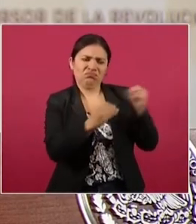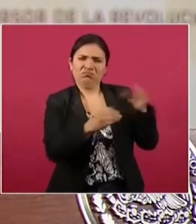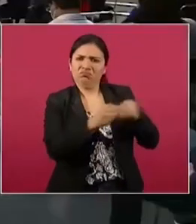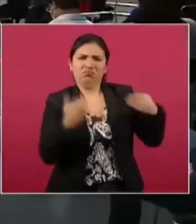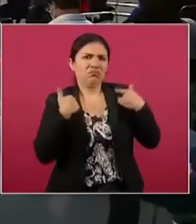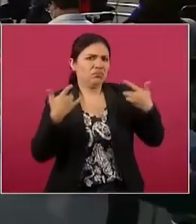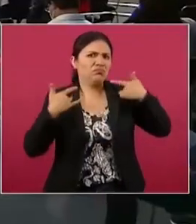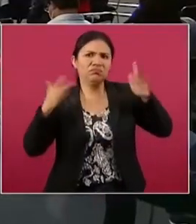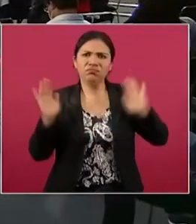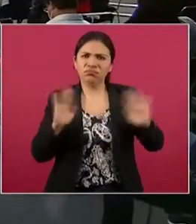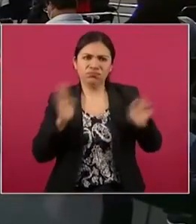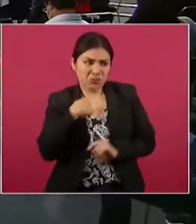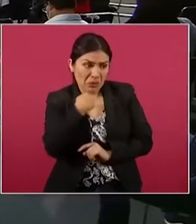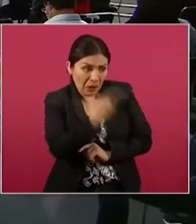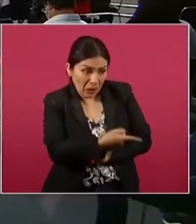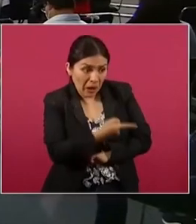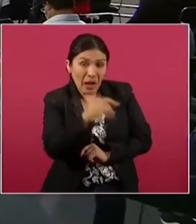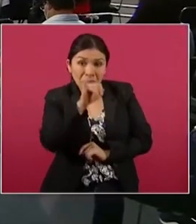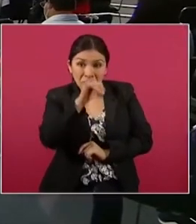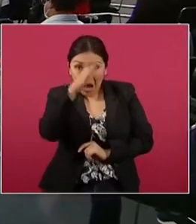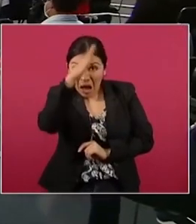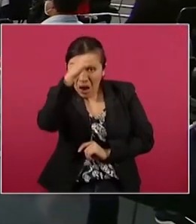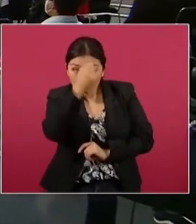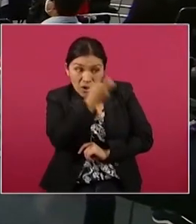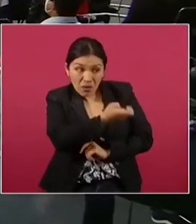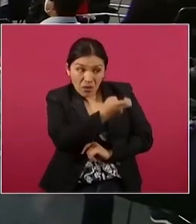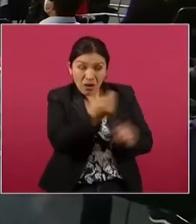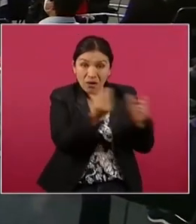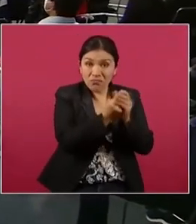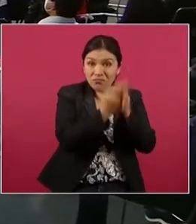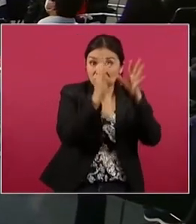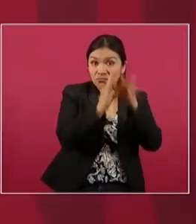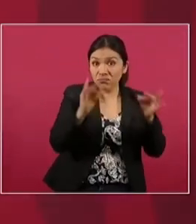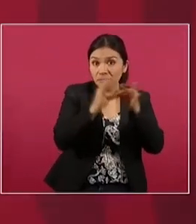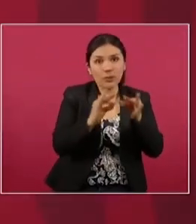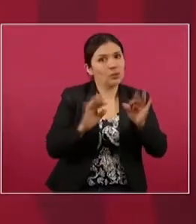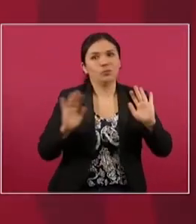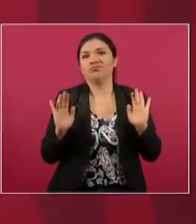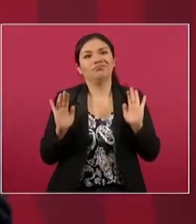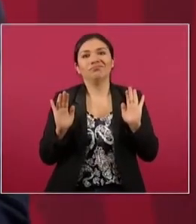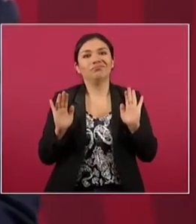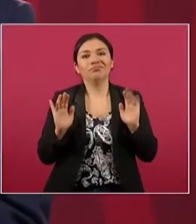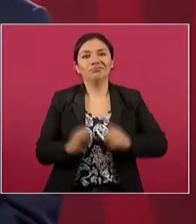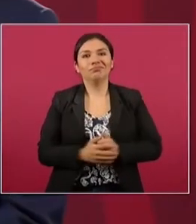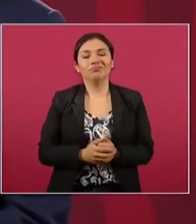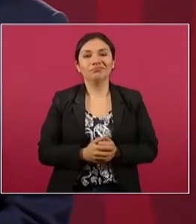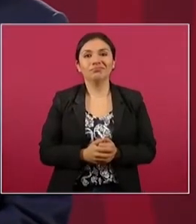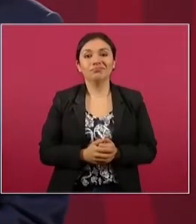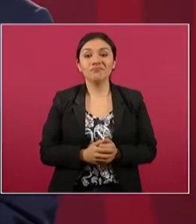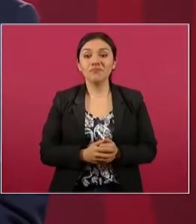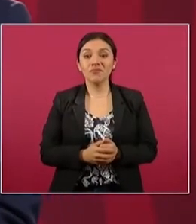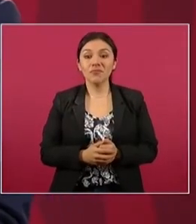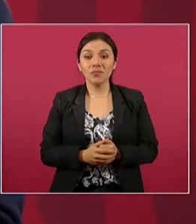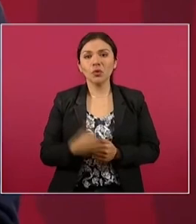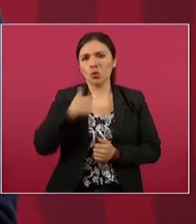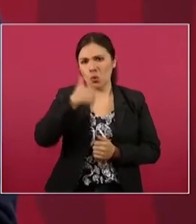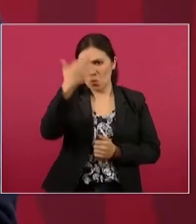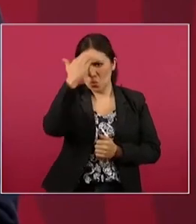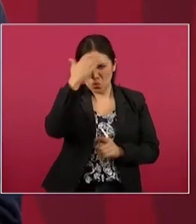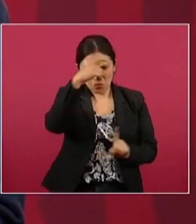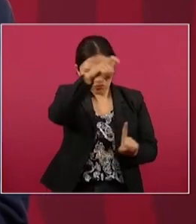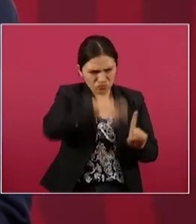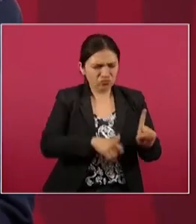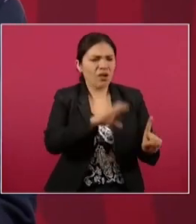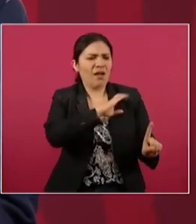yo reconozco al señor Francisco Zarco, lo